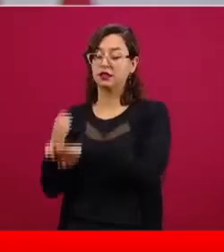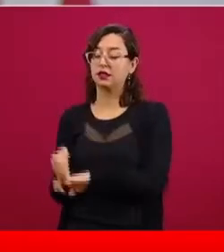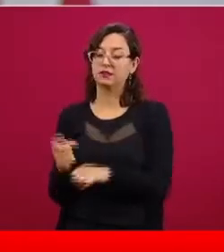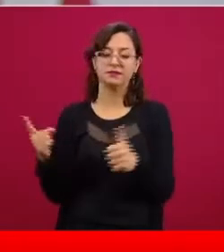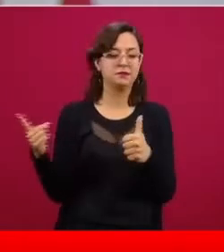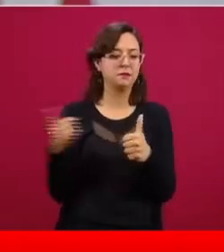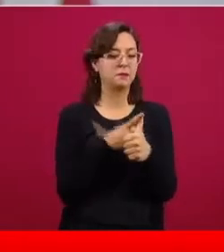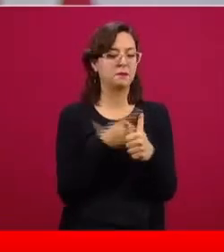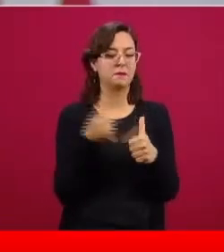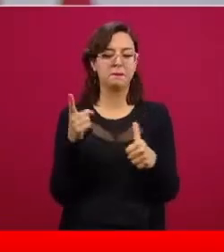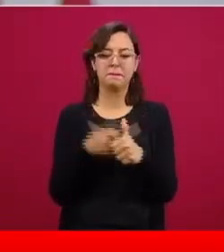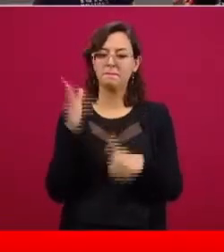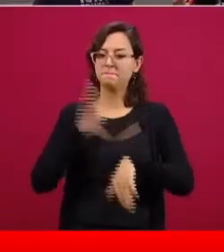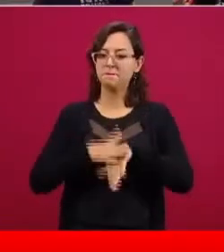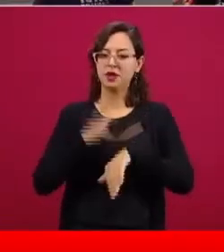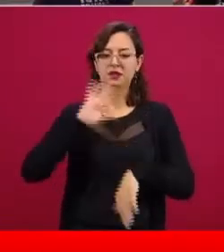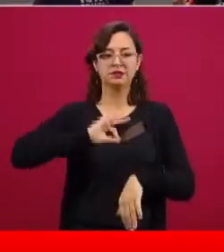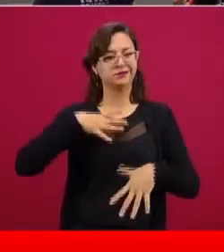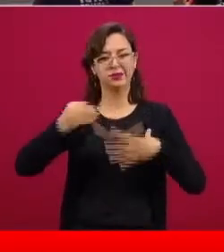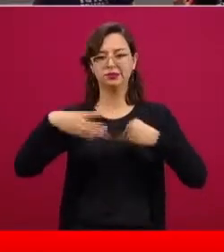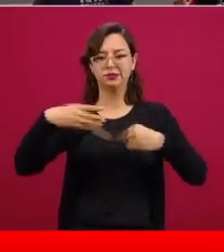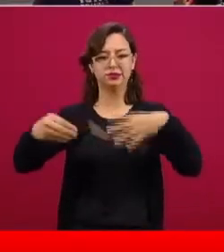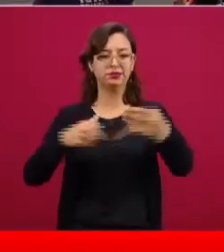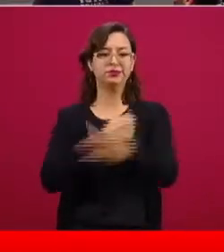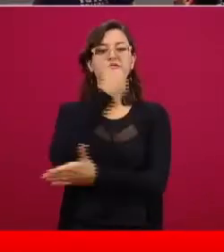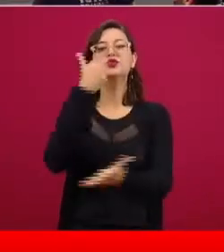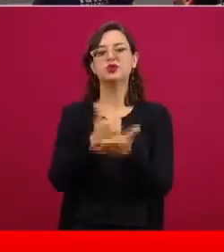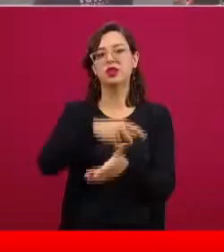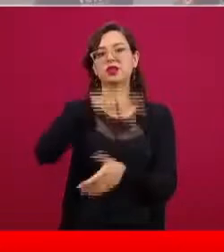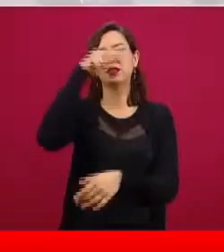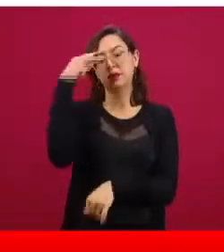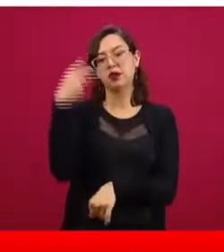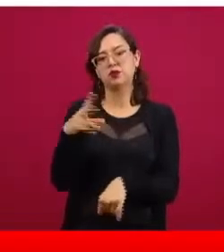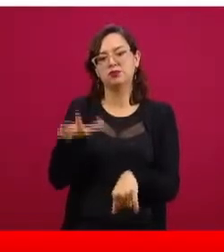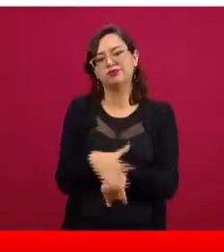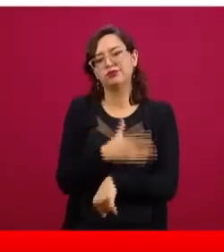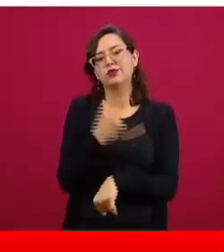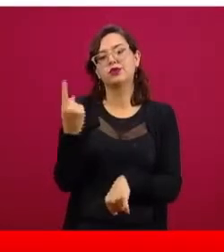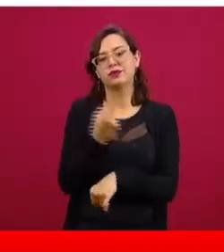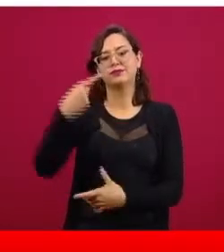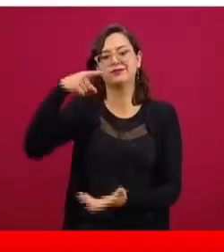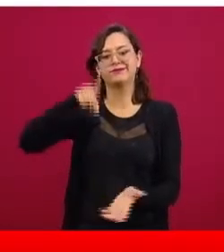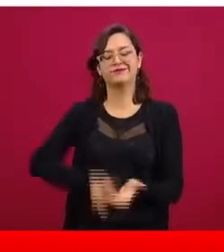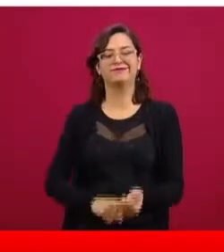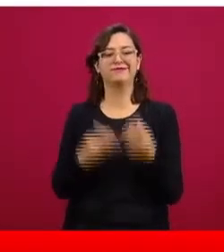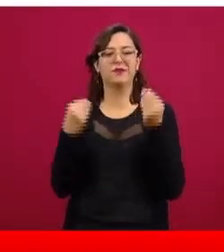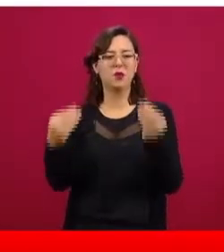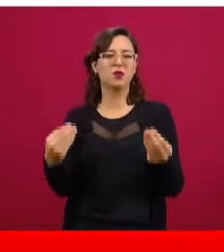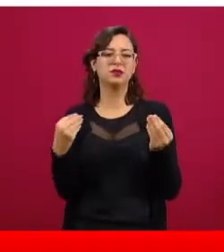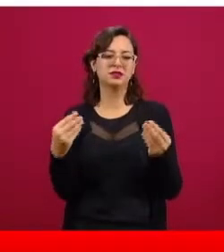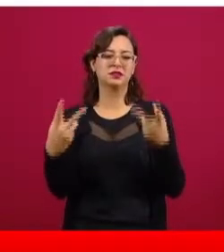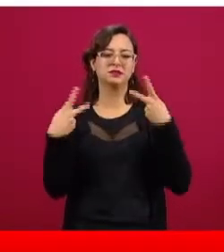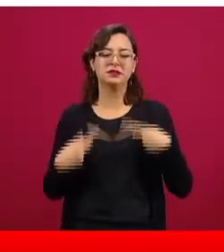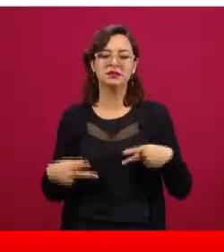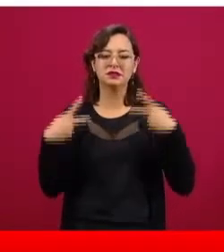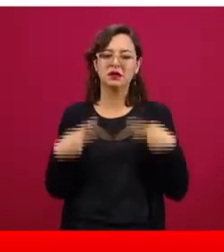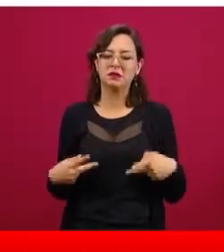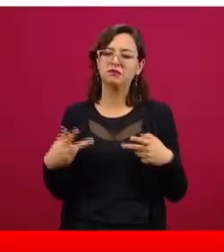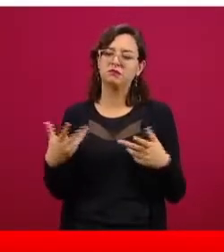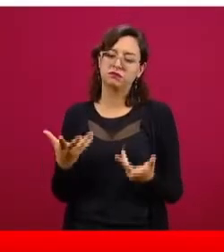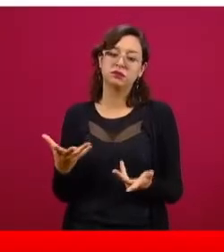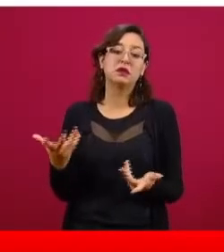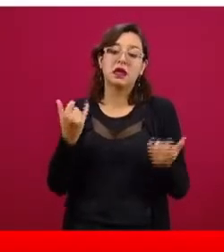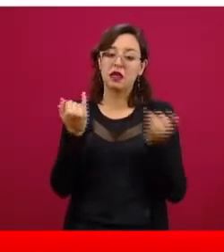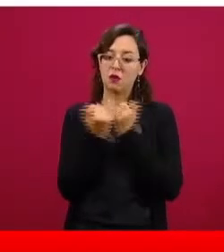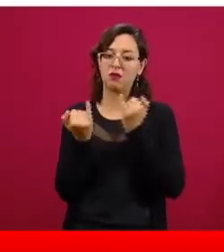es la Ciudad de México, que por tener la mayor cantidad de población y la mayor densidad de población